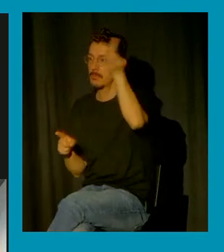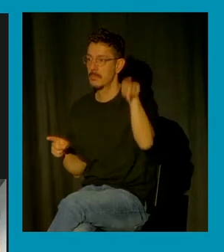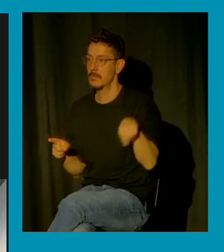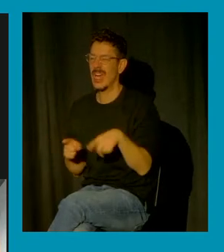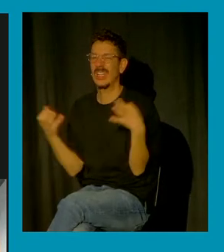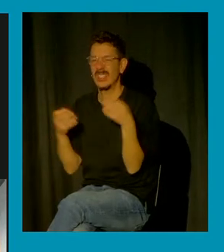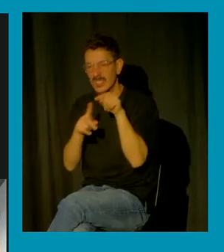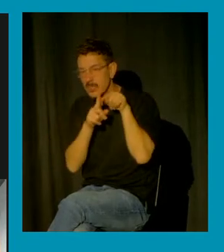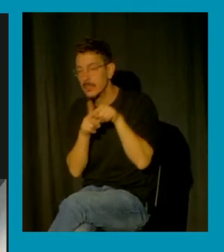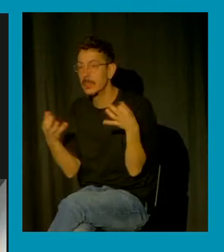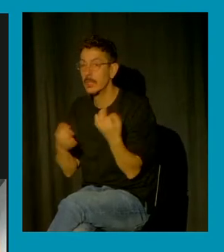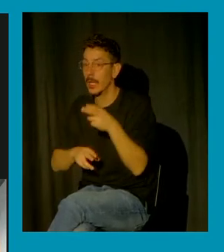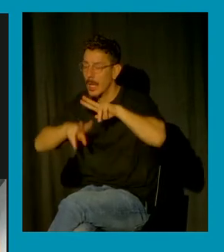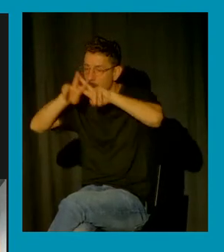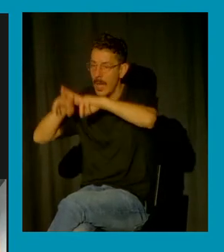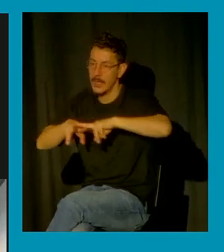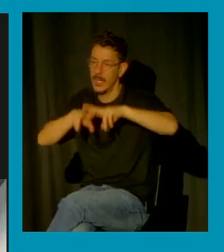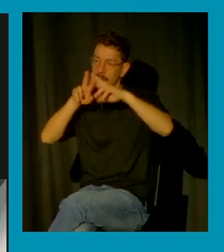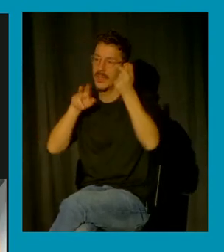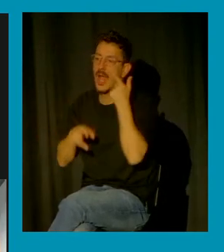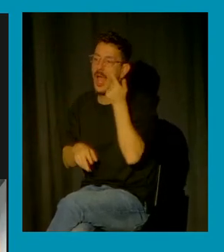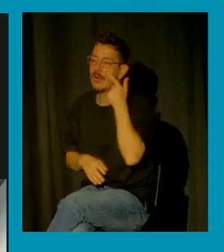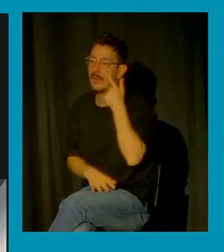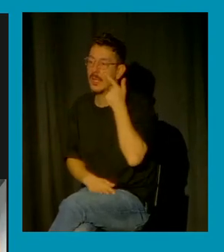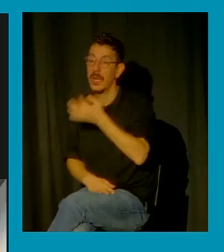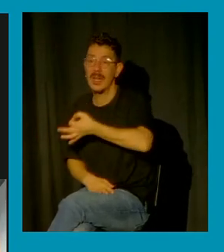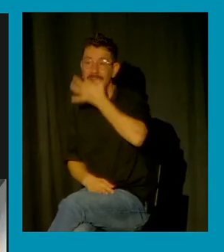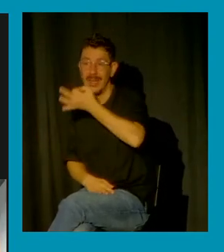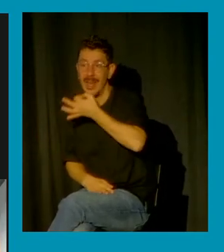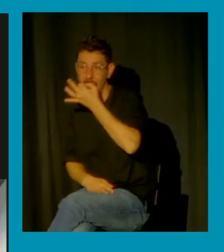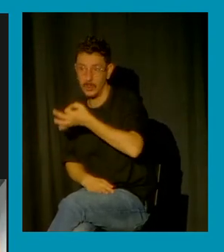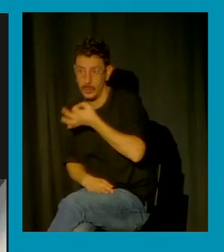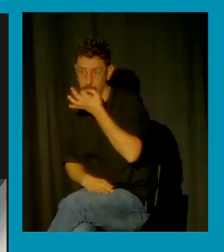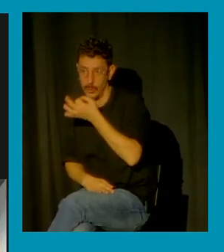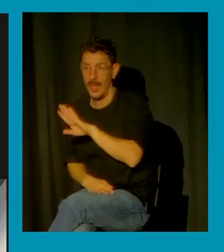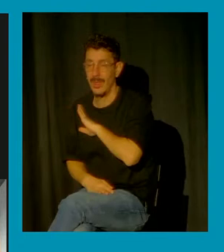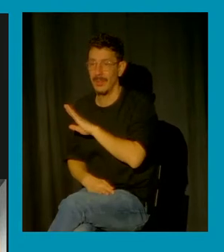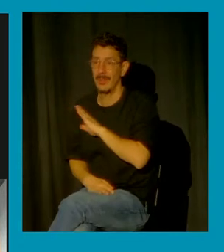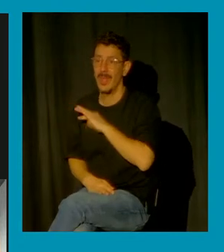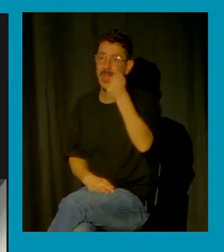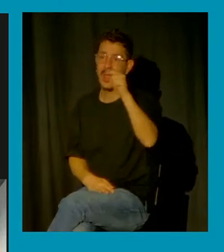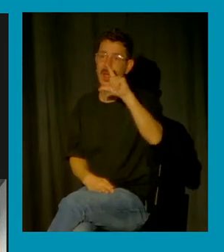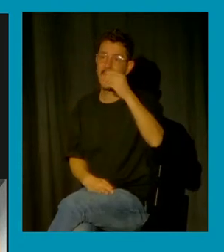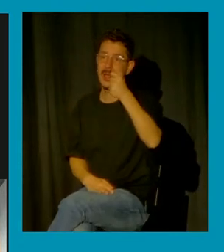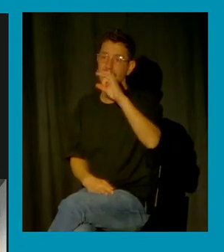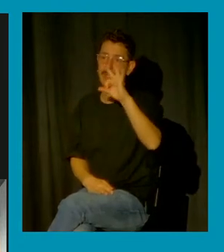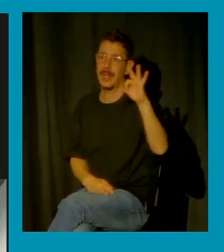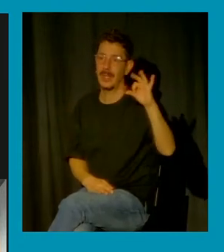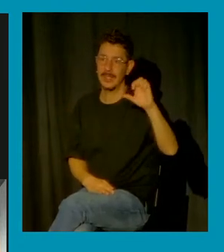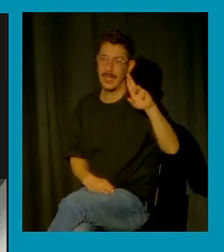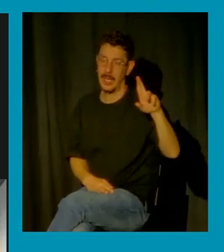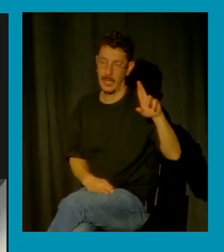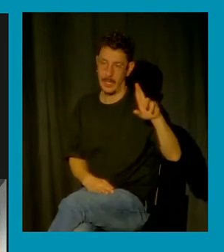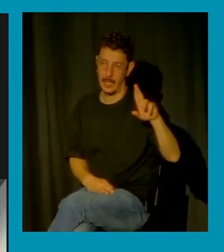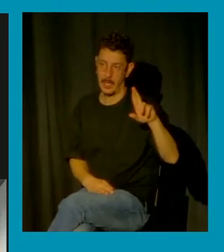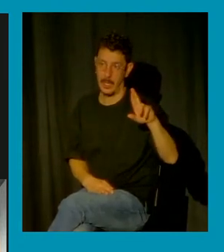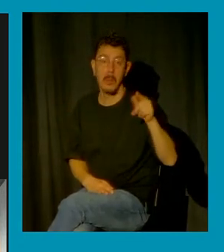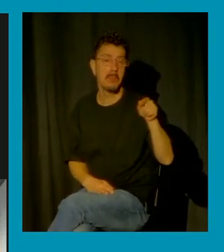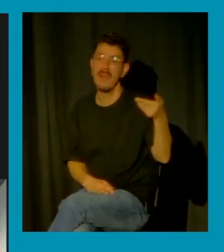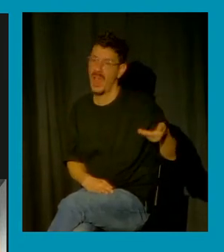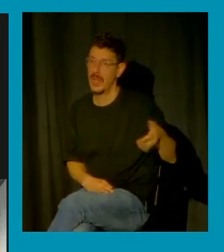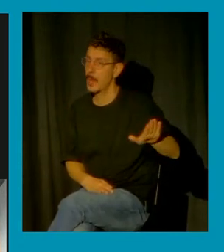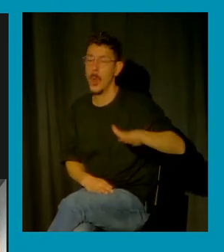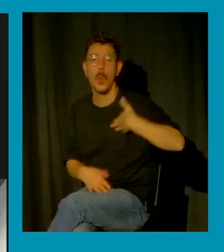la construcción y la narrativa del relato Alcácer pero bueno para mí tomó Alcácer como podría haber cogido cualquier